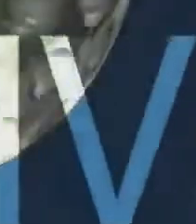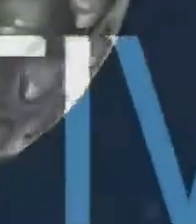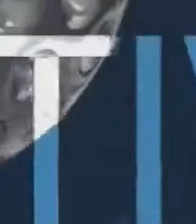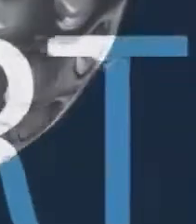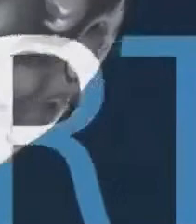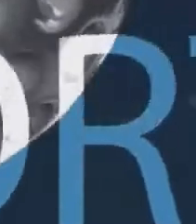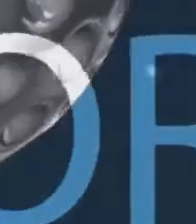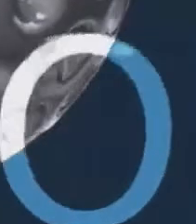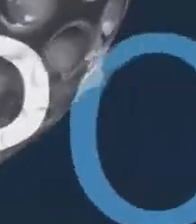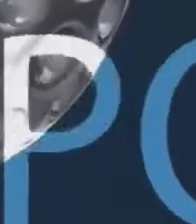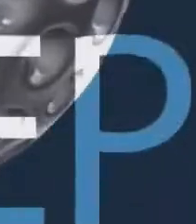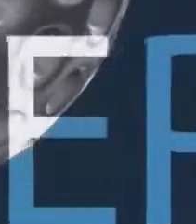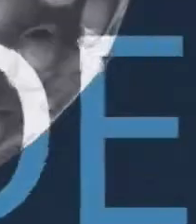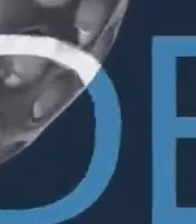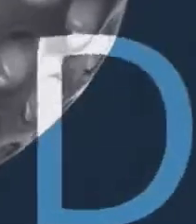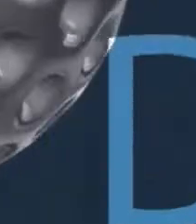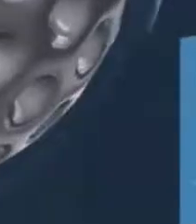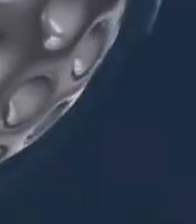corto De la posición Diecinueve